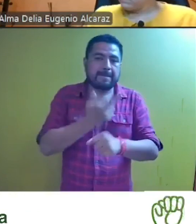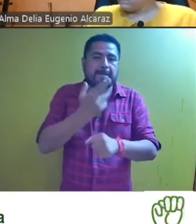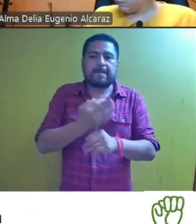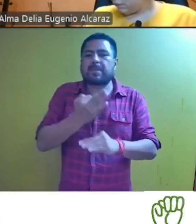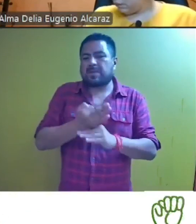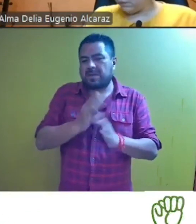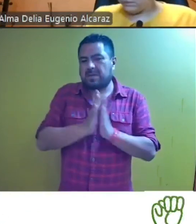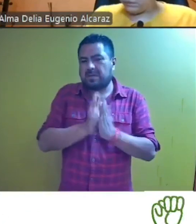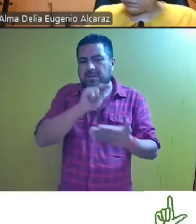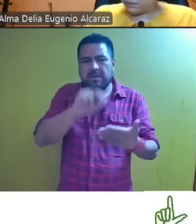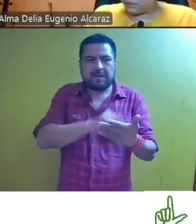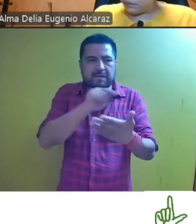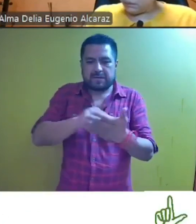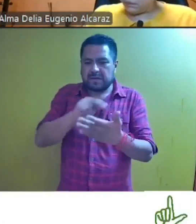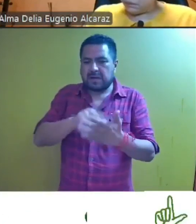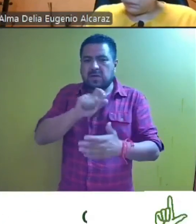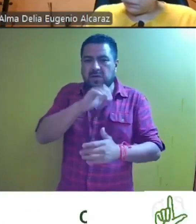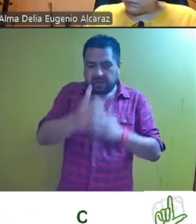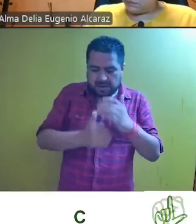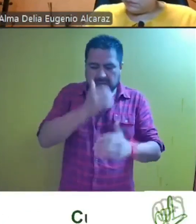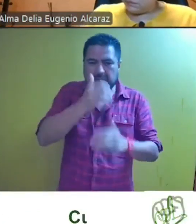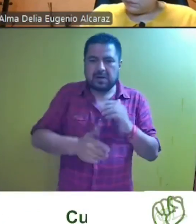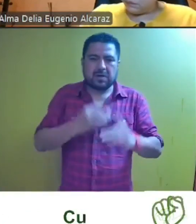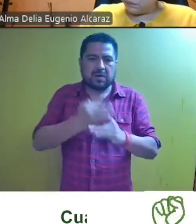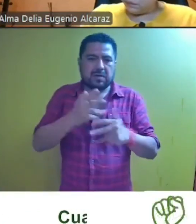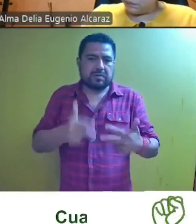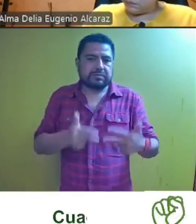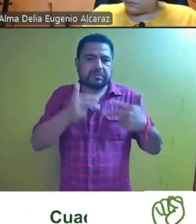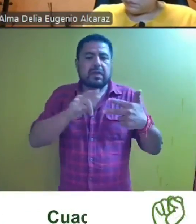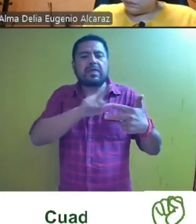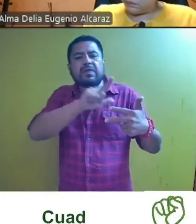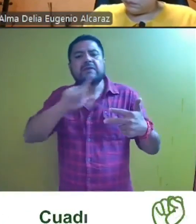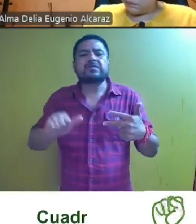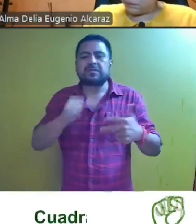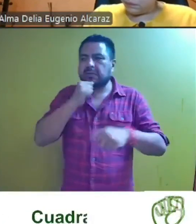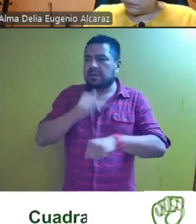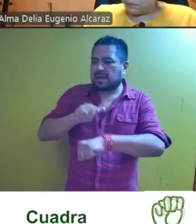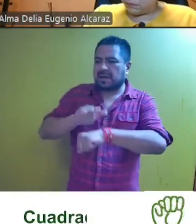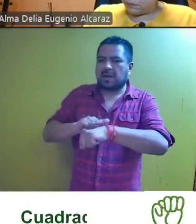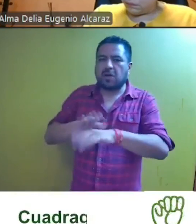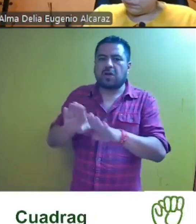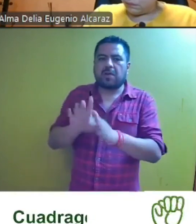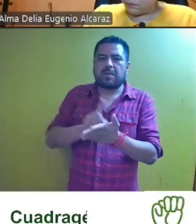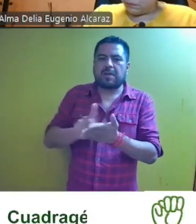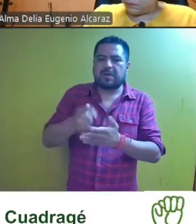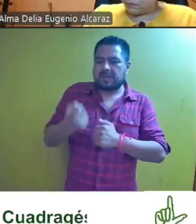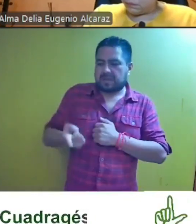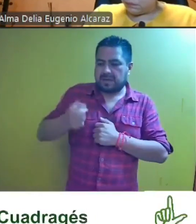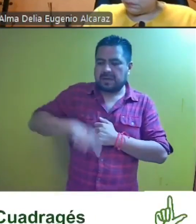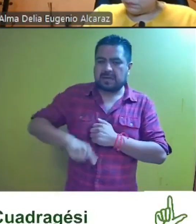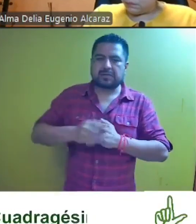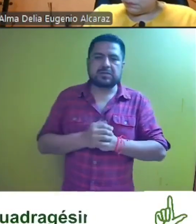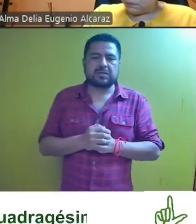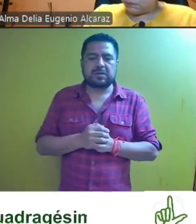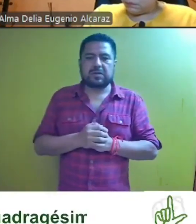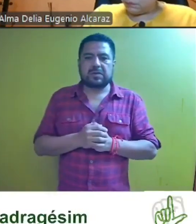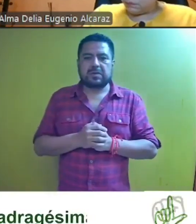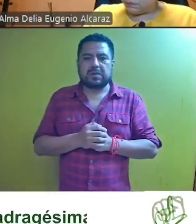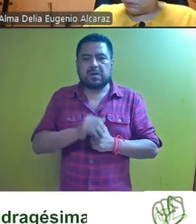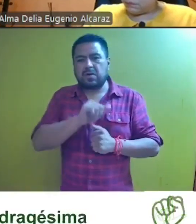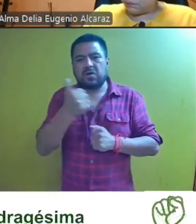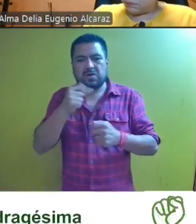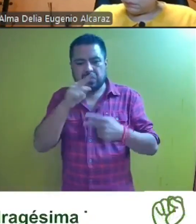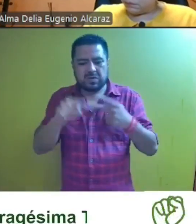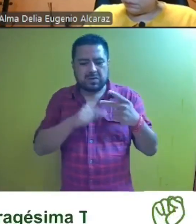solicito recabar las firmas a la conclusión de esta sesión y, en consecuencia, notificarlo como el derecho corresponde. El